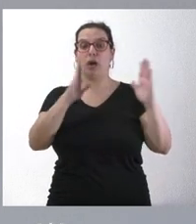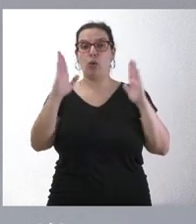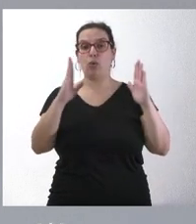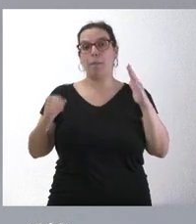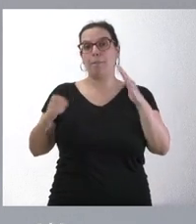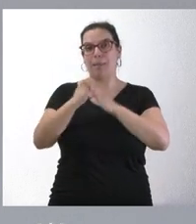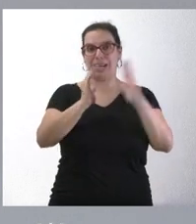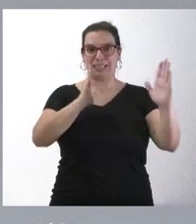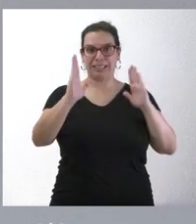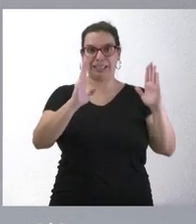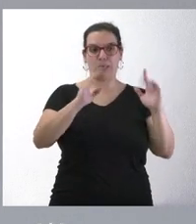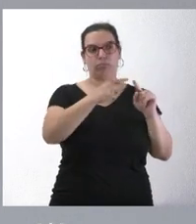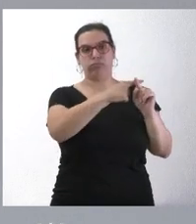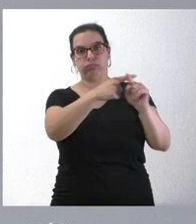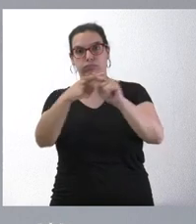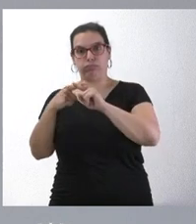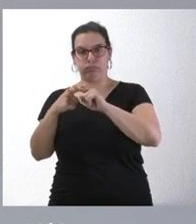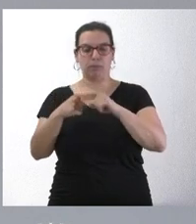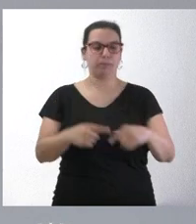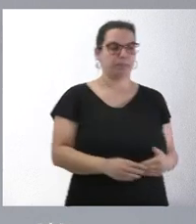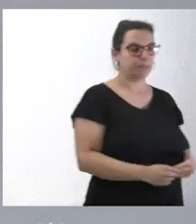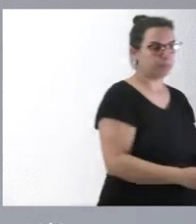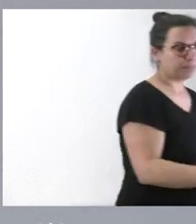de ese tramo de 0 a 1.000, el que más.